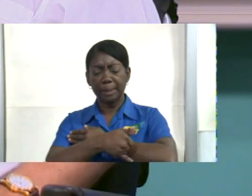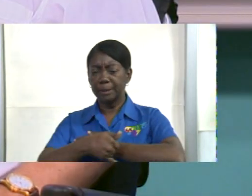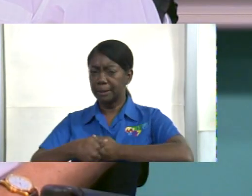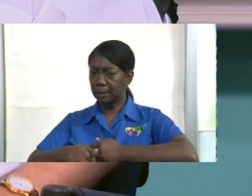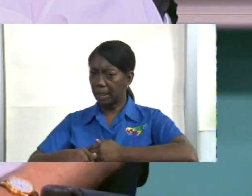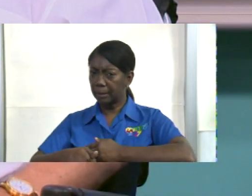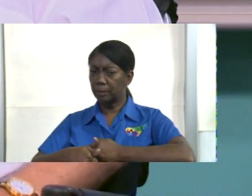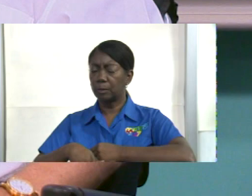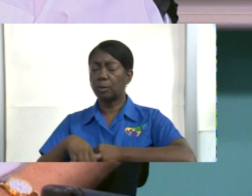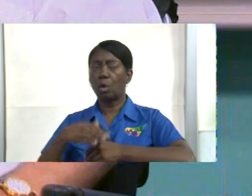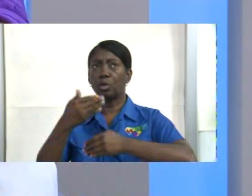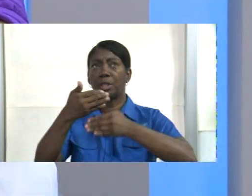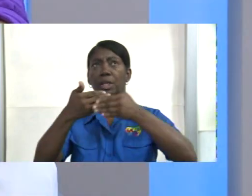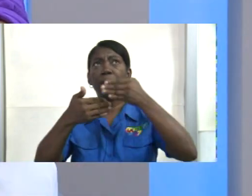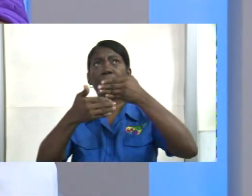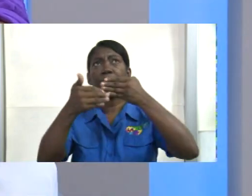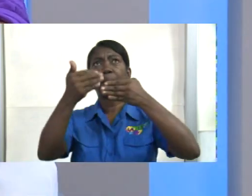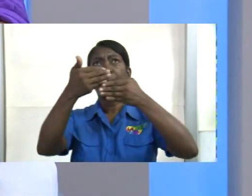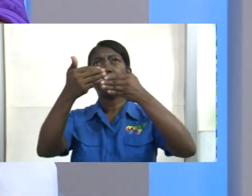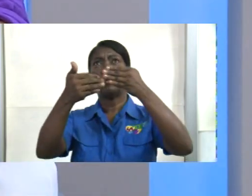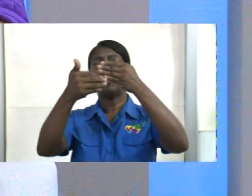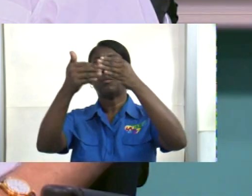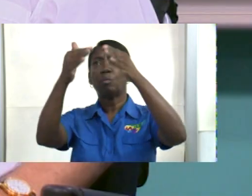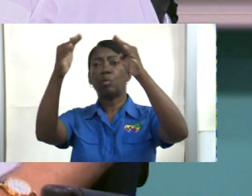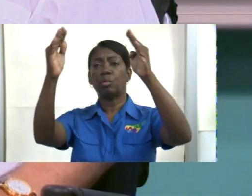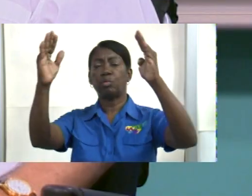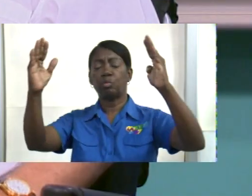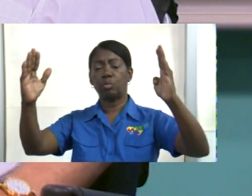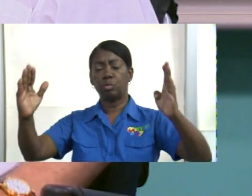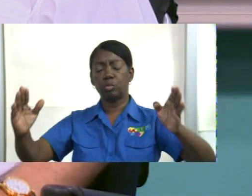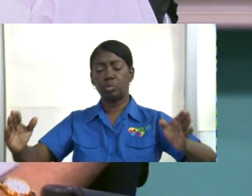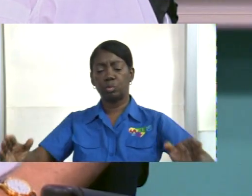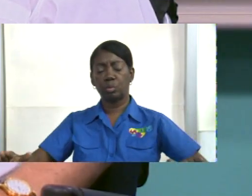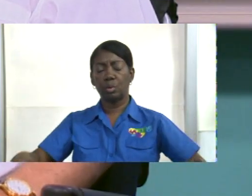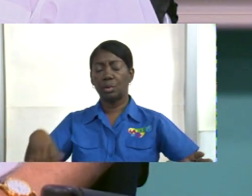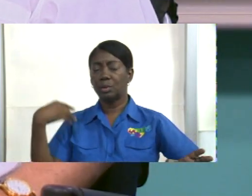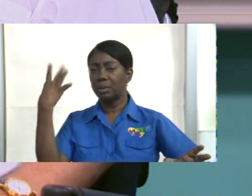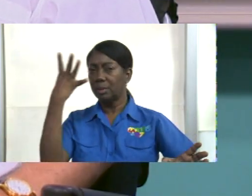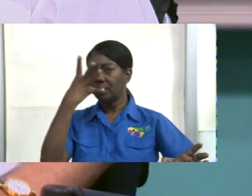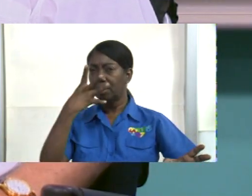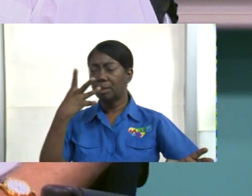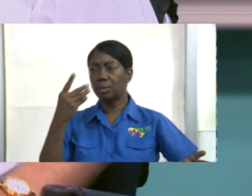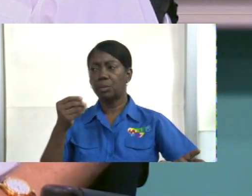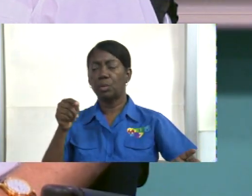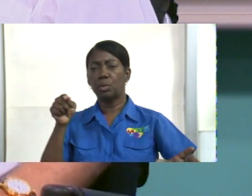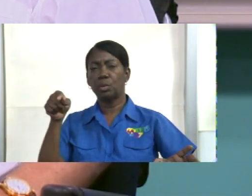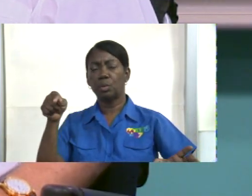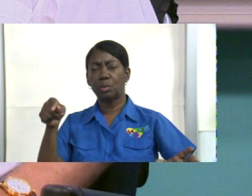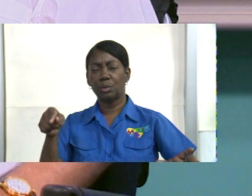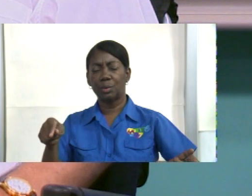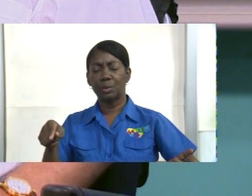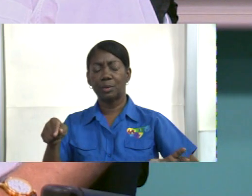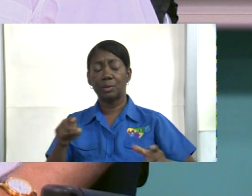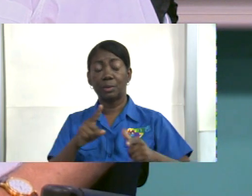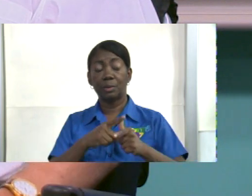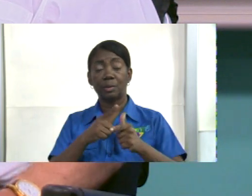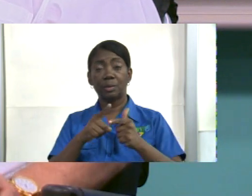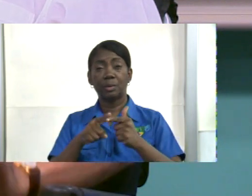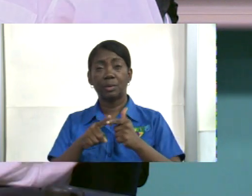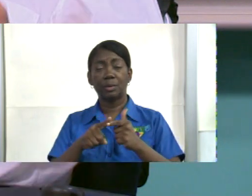arquitectónicamente sí muy estudiada es una joya arquitectónica de verdad que sí alaban